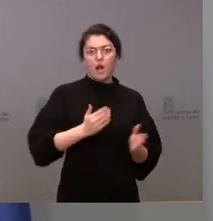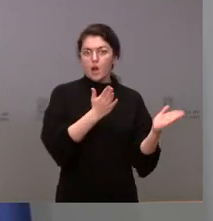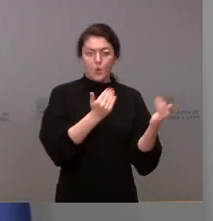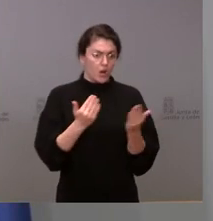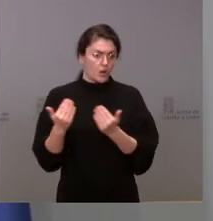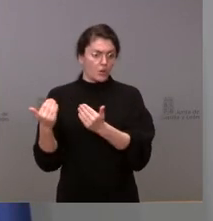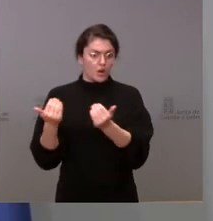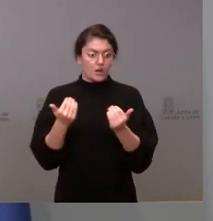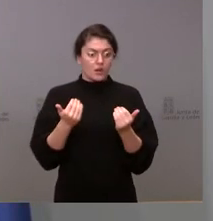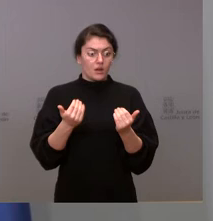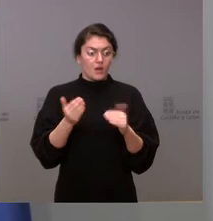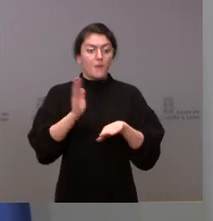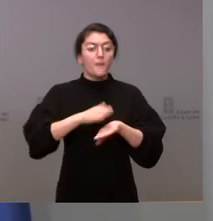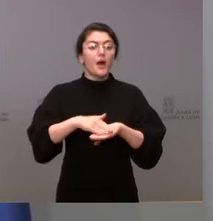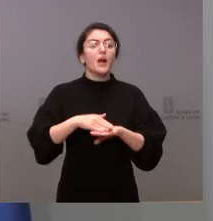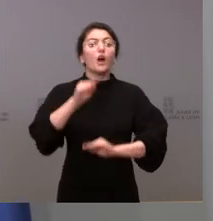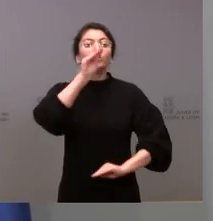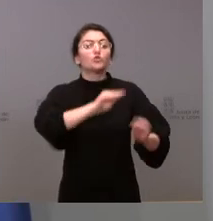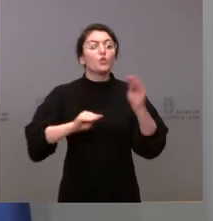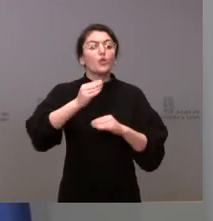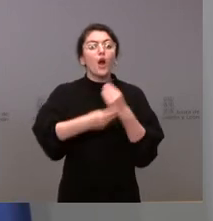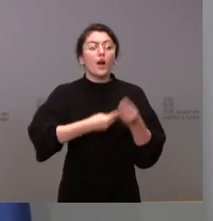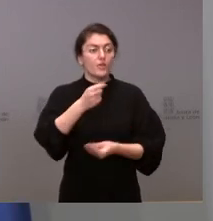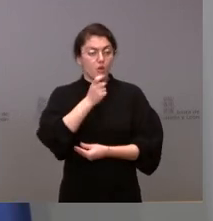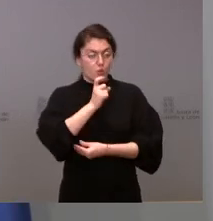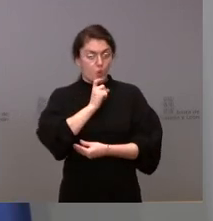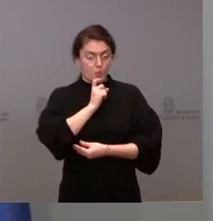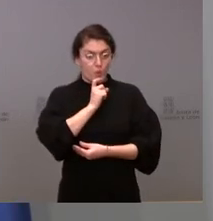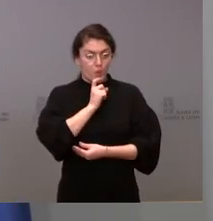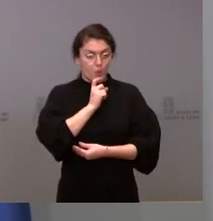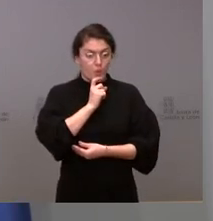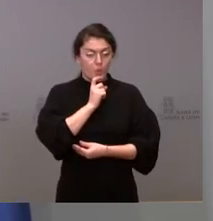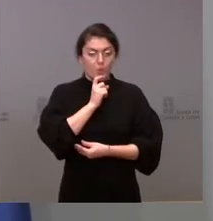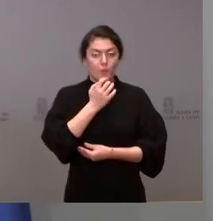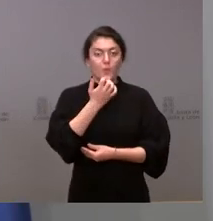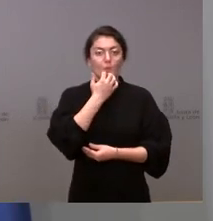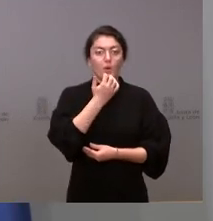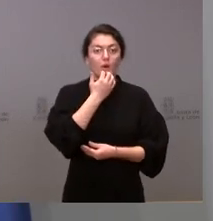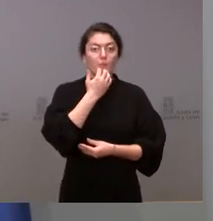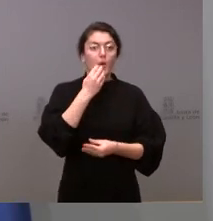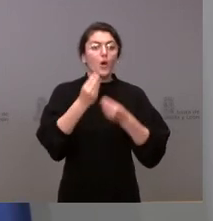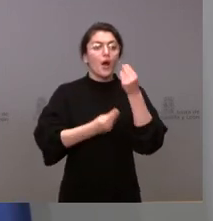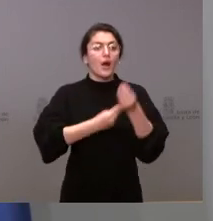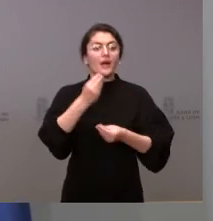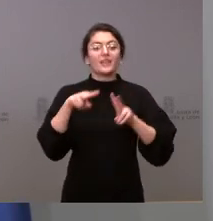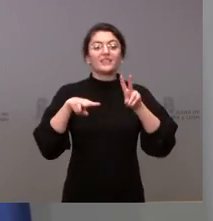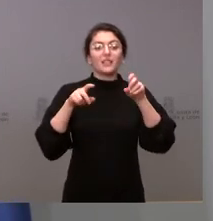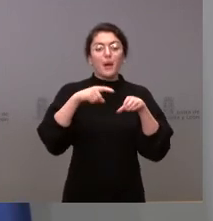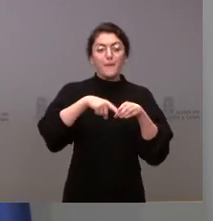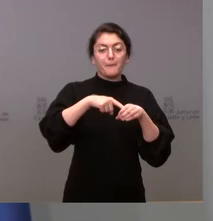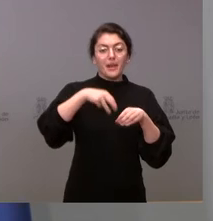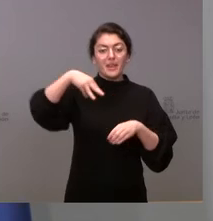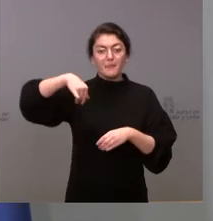través de los mecanismos que existen, tanto el análisis del tema de las plazas MIR, como el tema de la